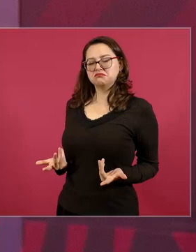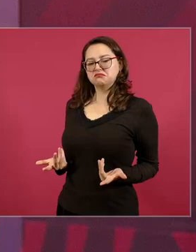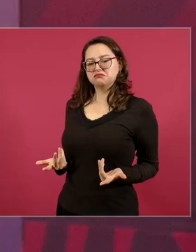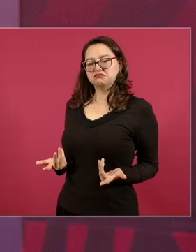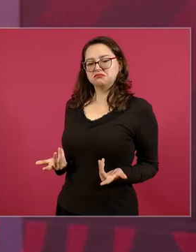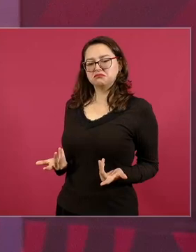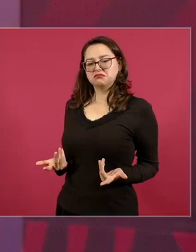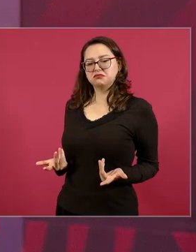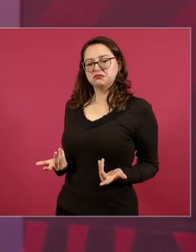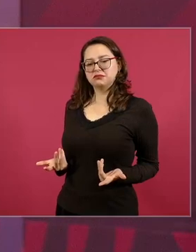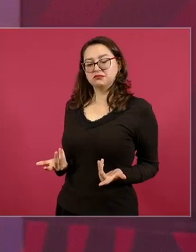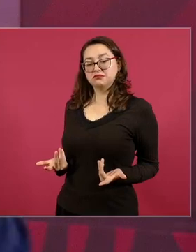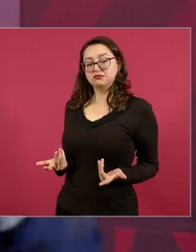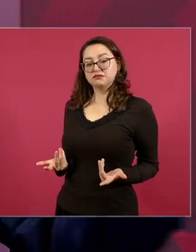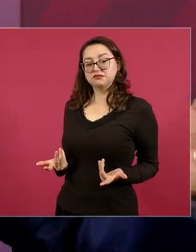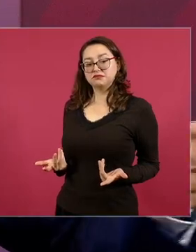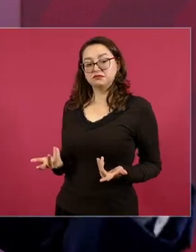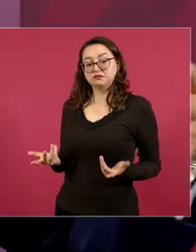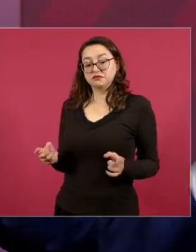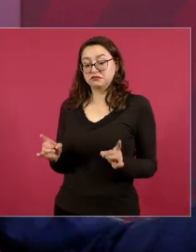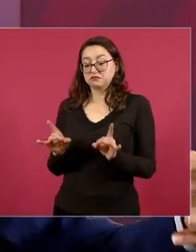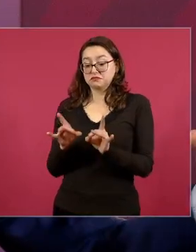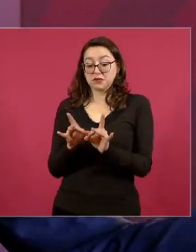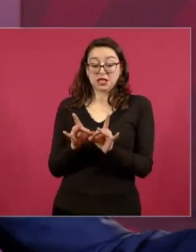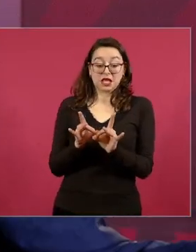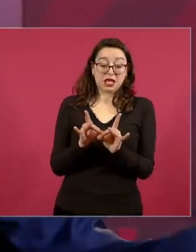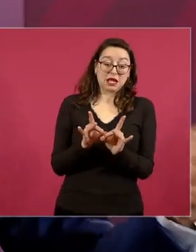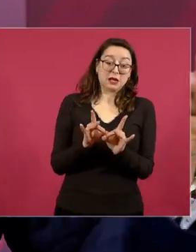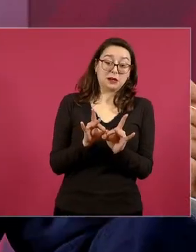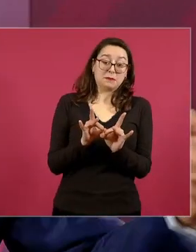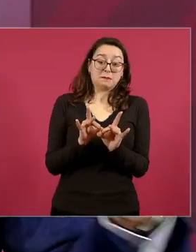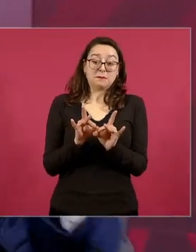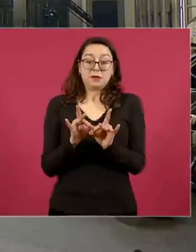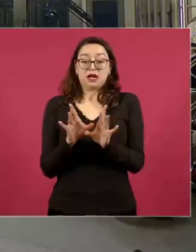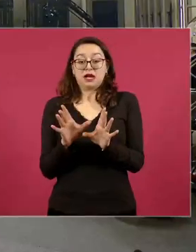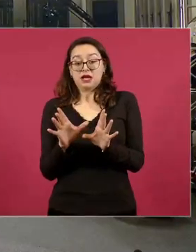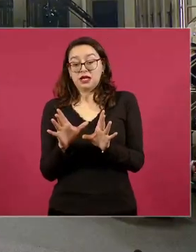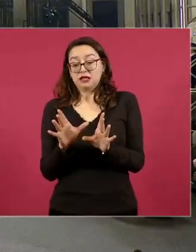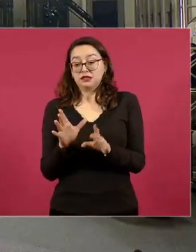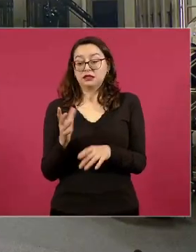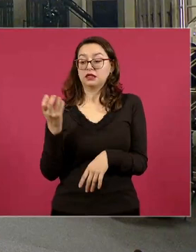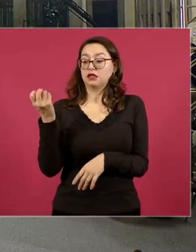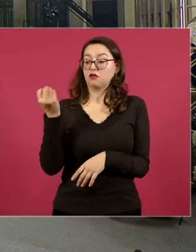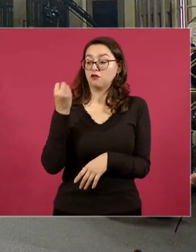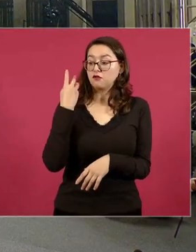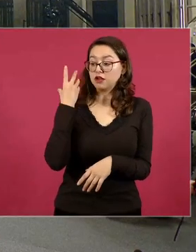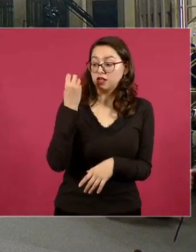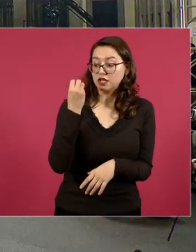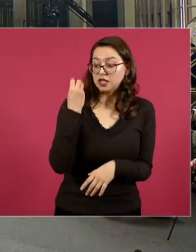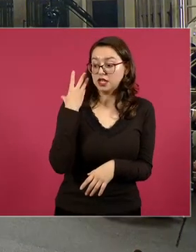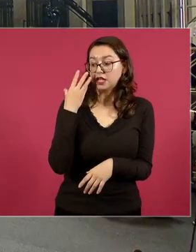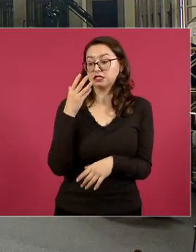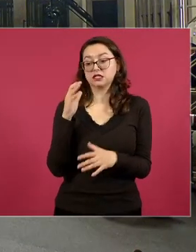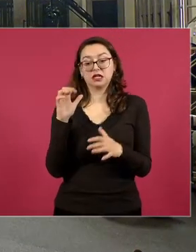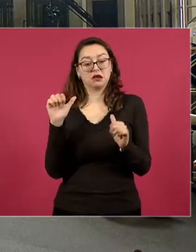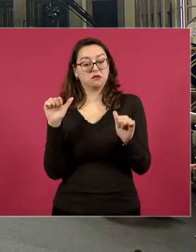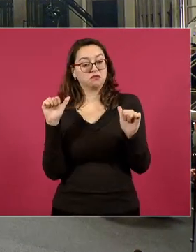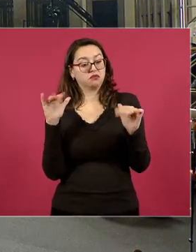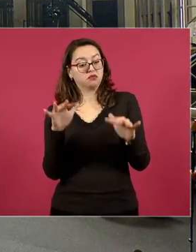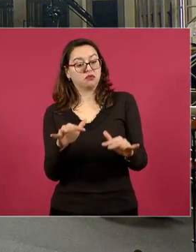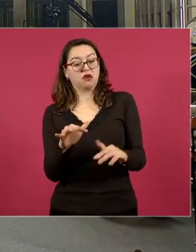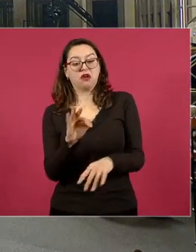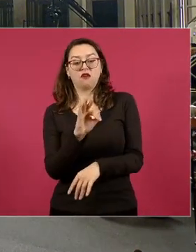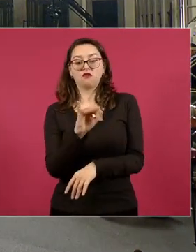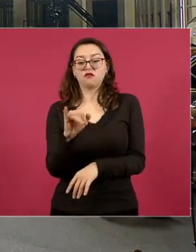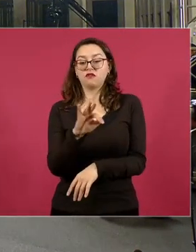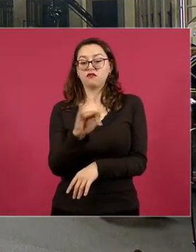que si hay un evento de estos donde van los fifís ahí ves